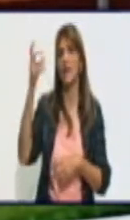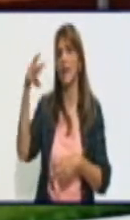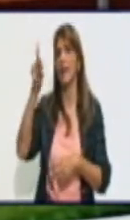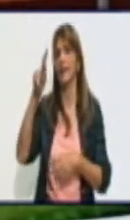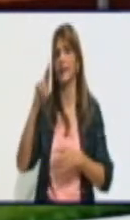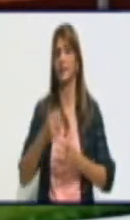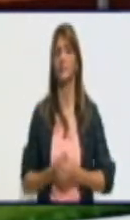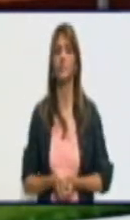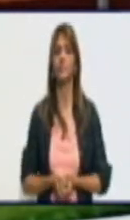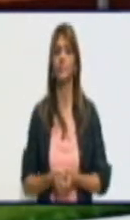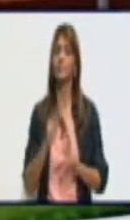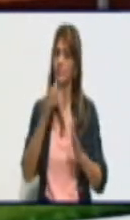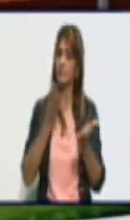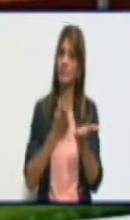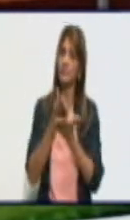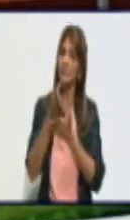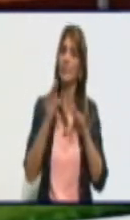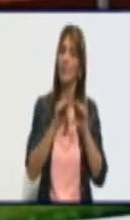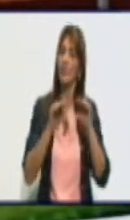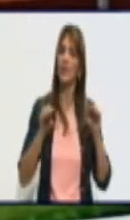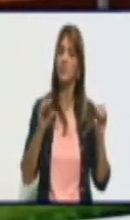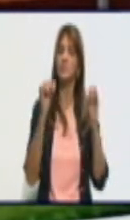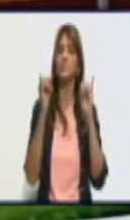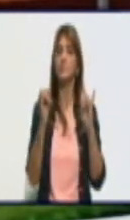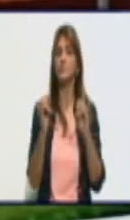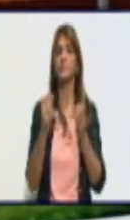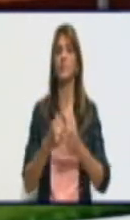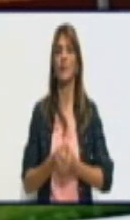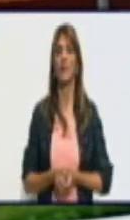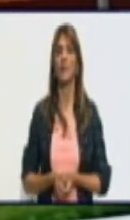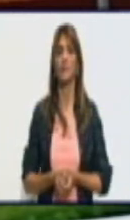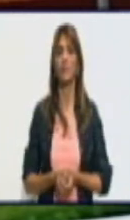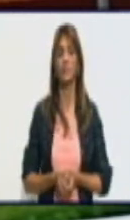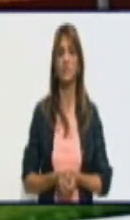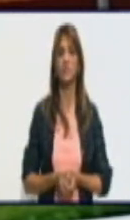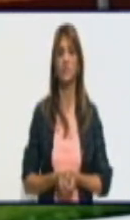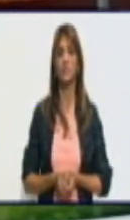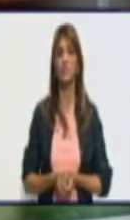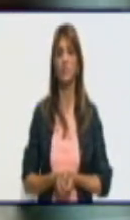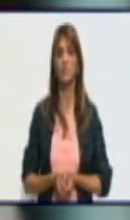nuestro panel informativo especial de este miércoles y lo hacemos con el siguiente material.